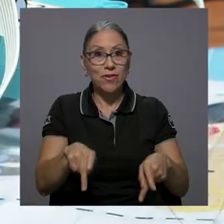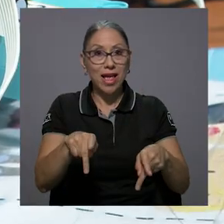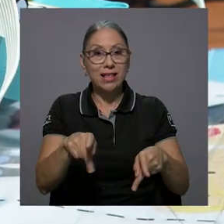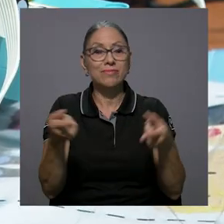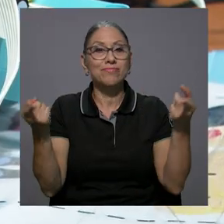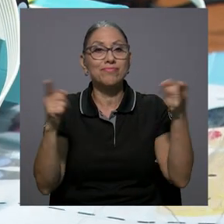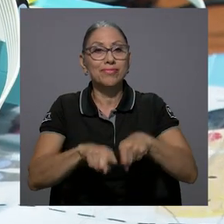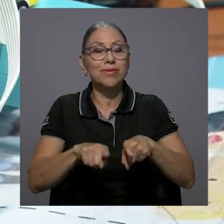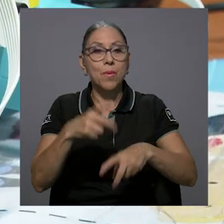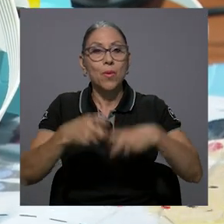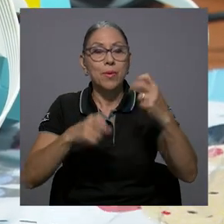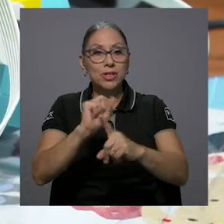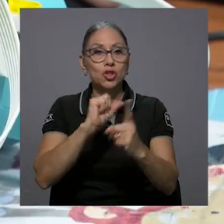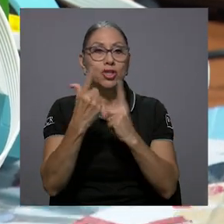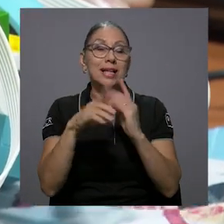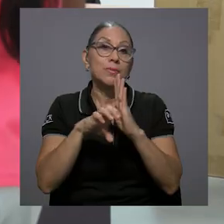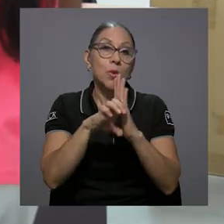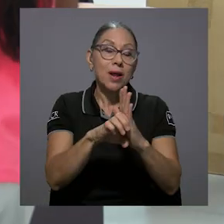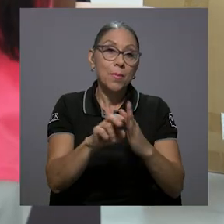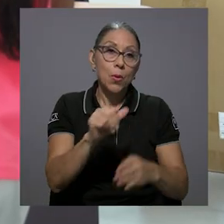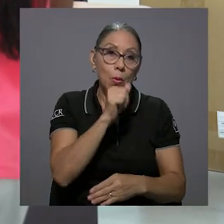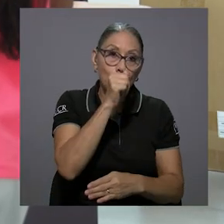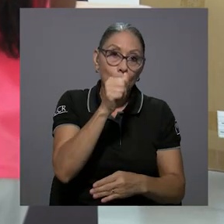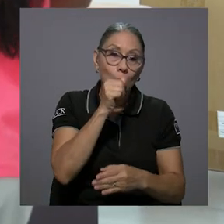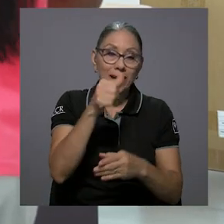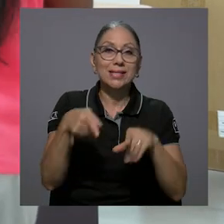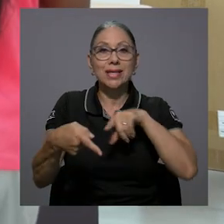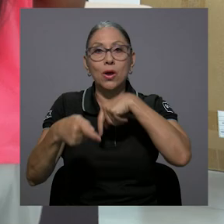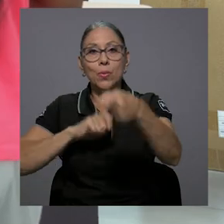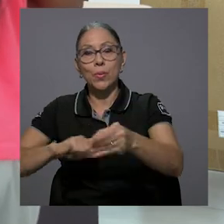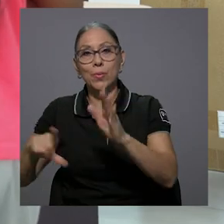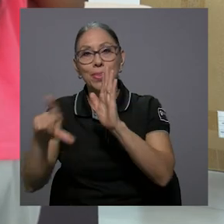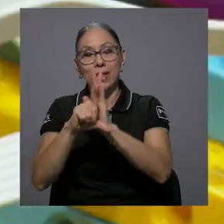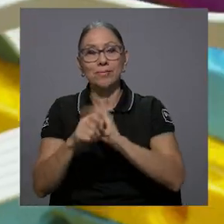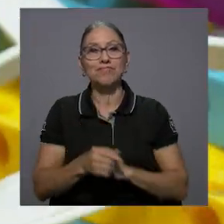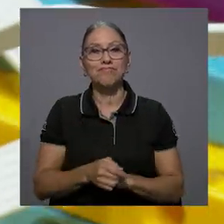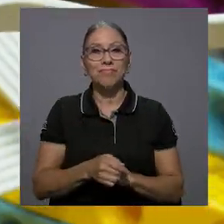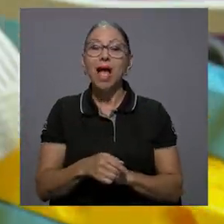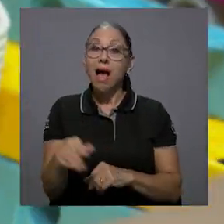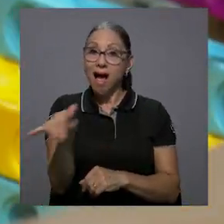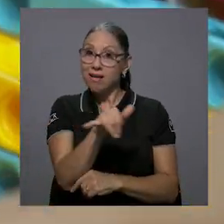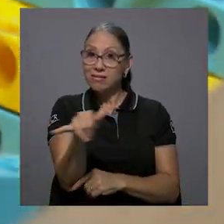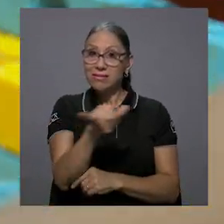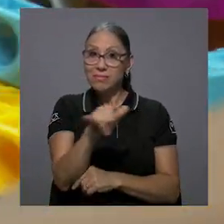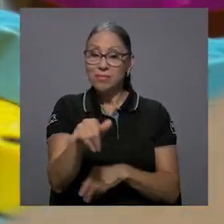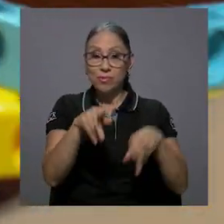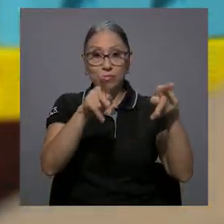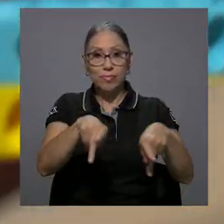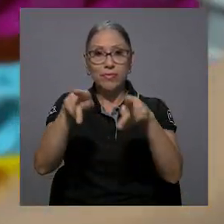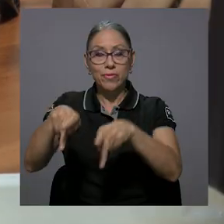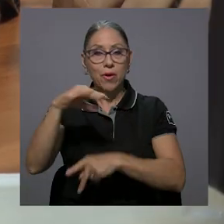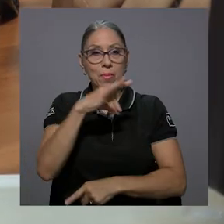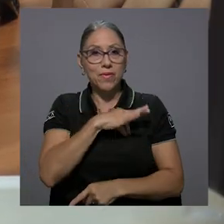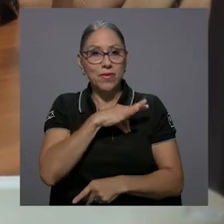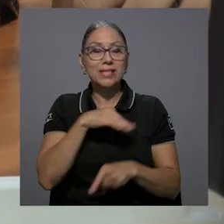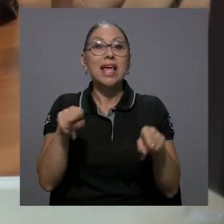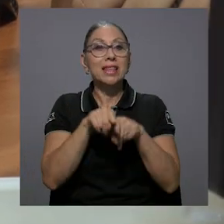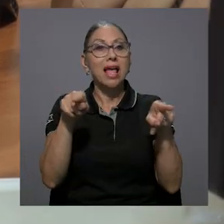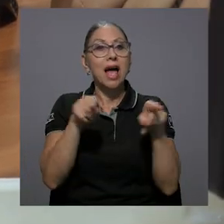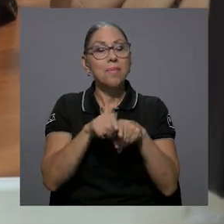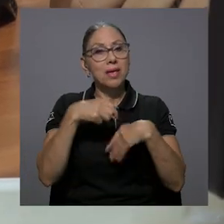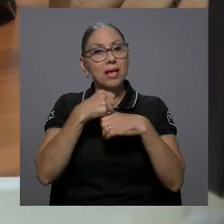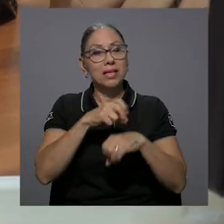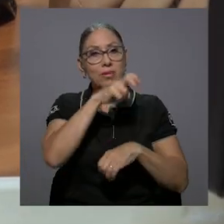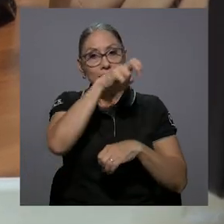problemáticas sociales como lo son el uso de las drogas y la delincuencia. Asimismo, las personas beneficiadas también